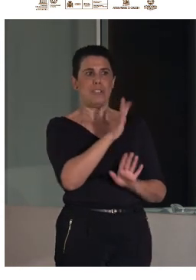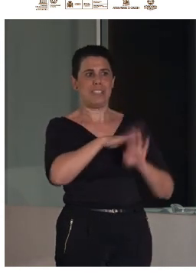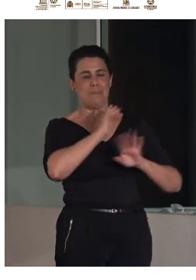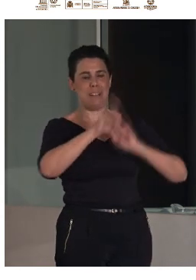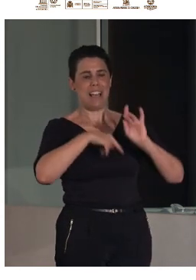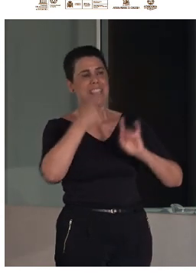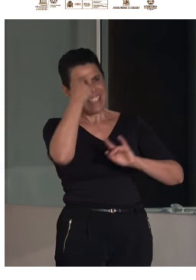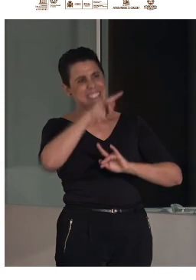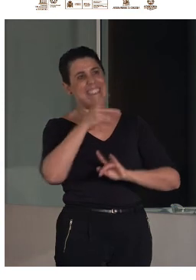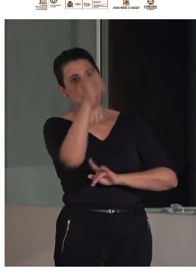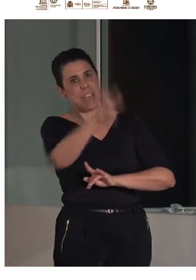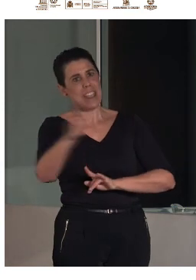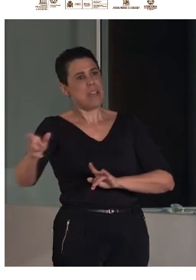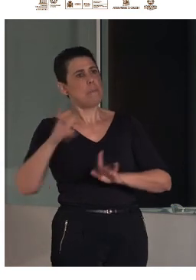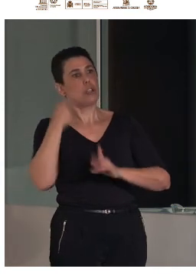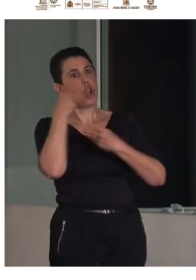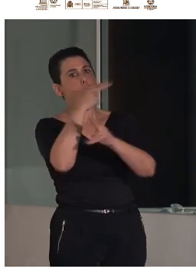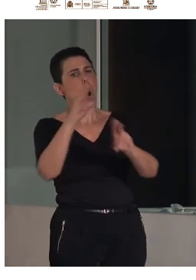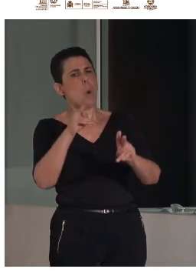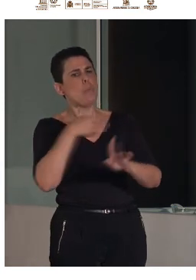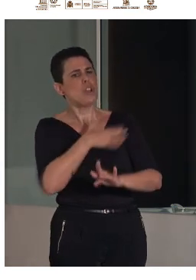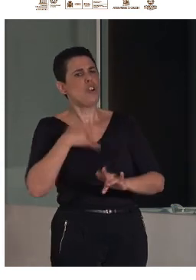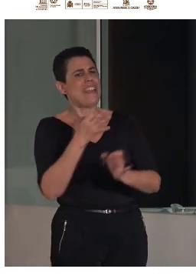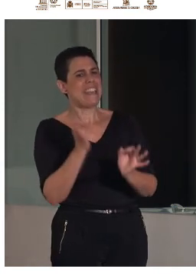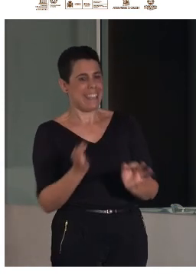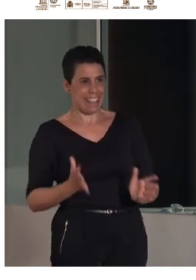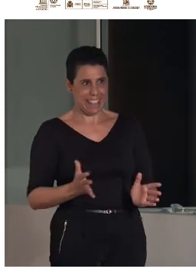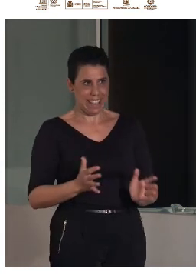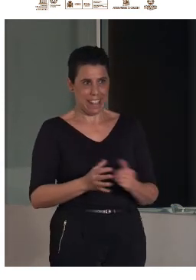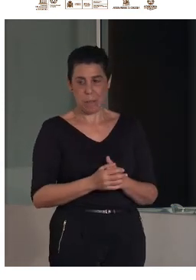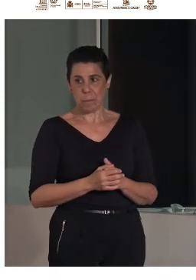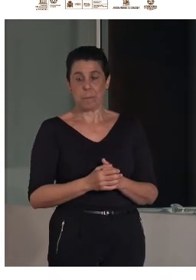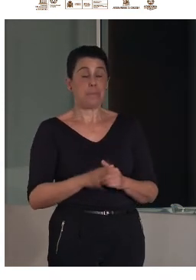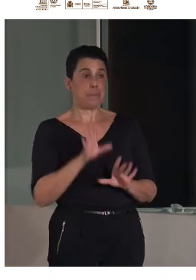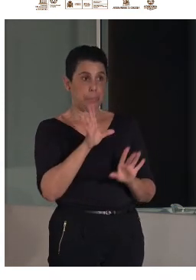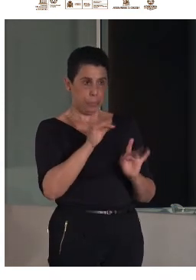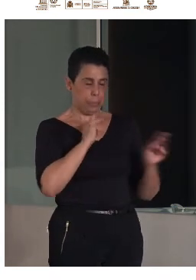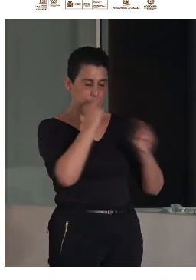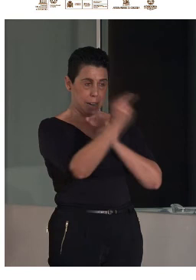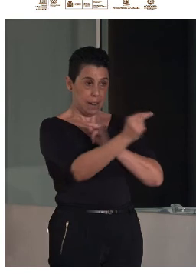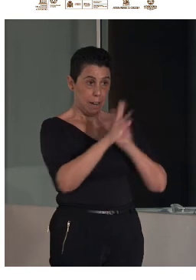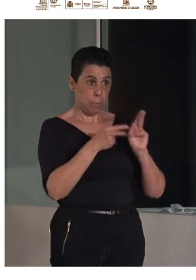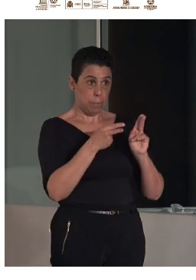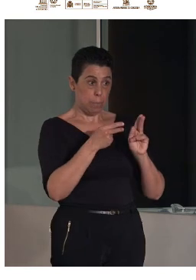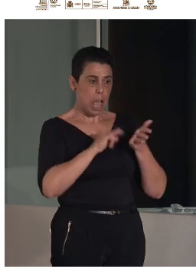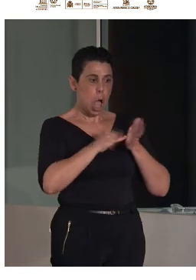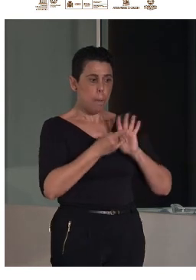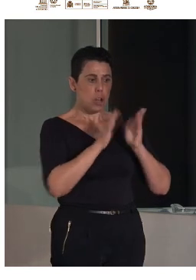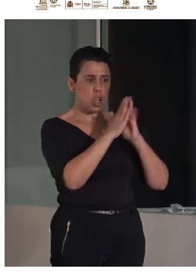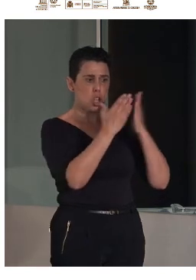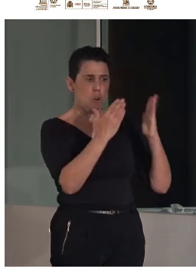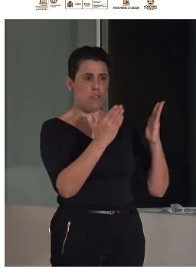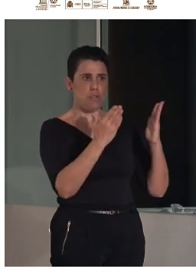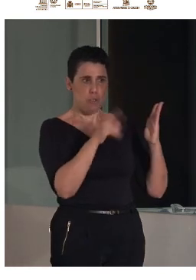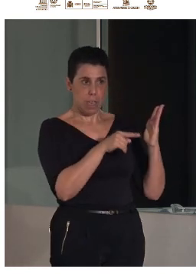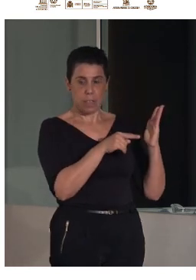interpretativa es más certera claro los proyectos que hemos hecho de los folletos la selección nos ha